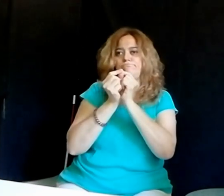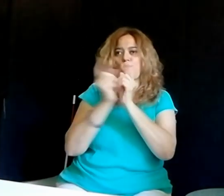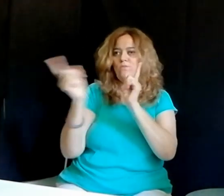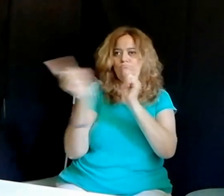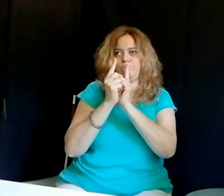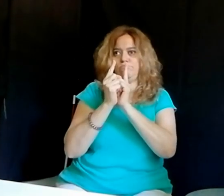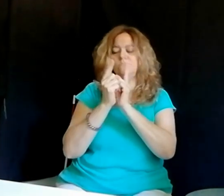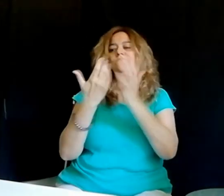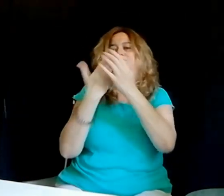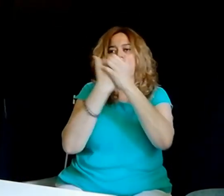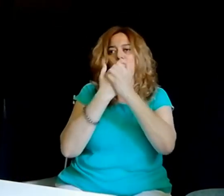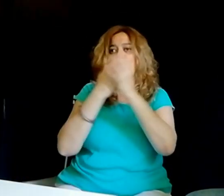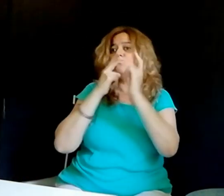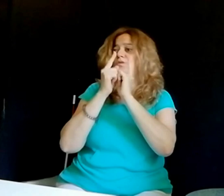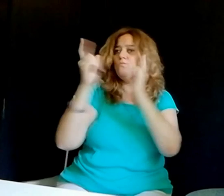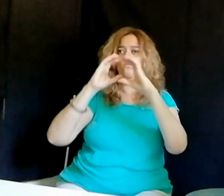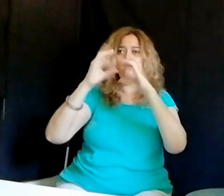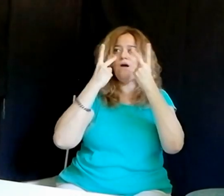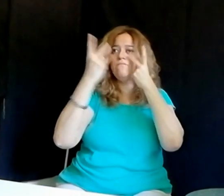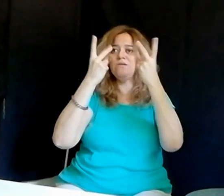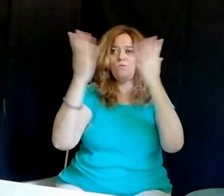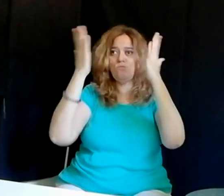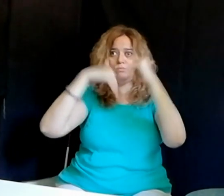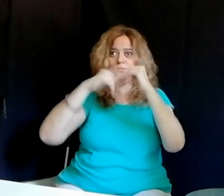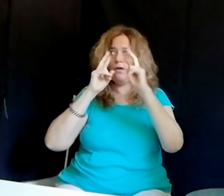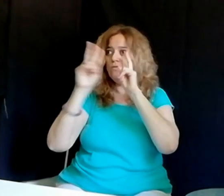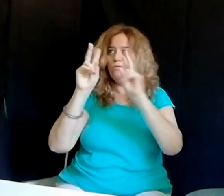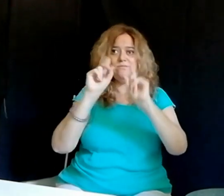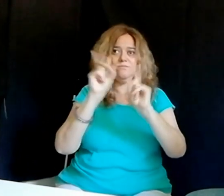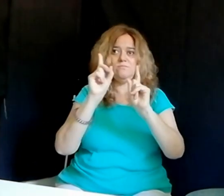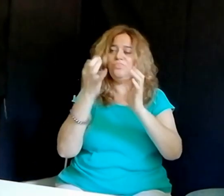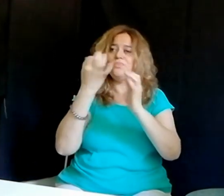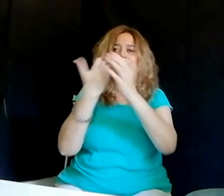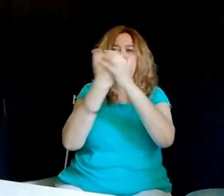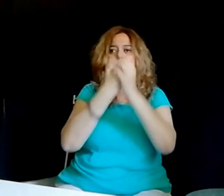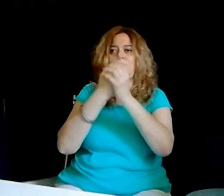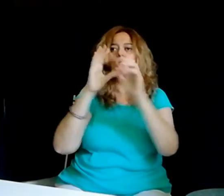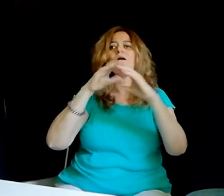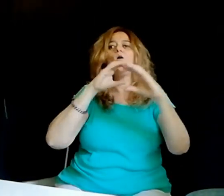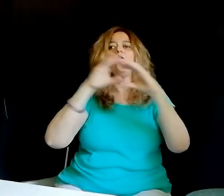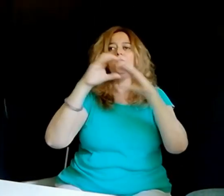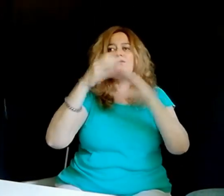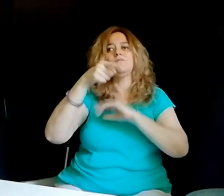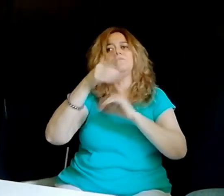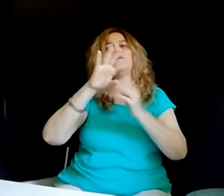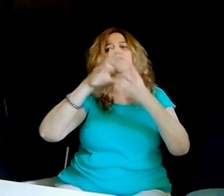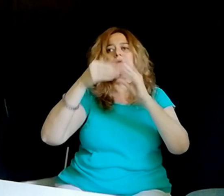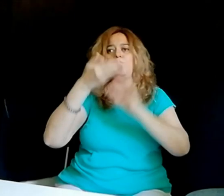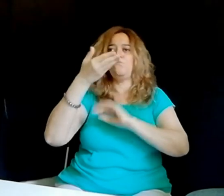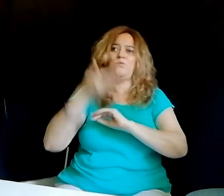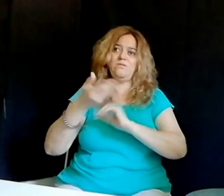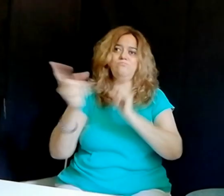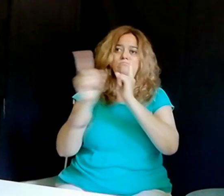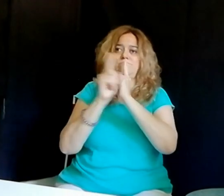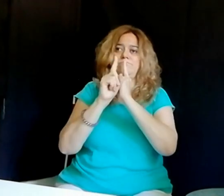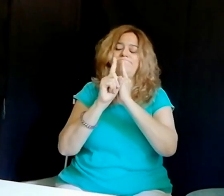Entonces, claro, estamos, la distancia es imposible mantener esa distancia de seguridad. Y al tener limitaciones también visuales para